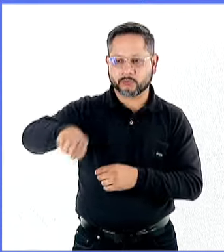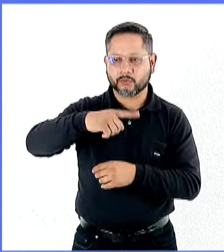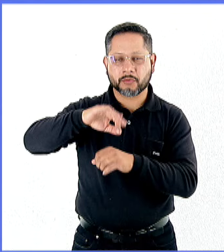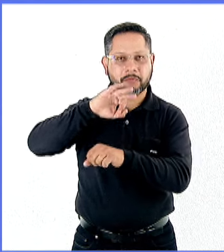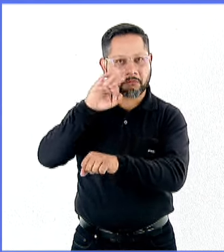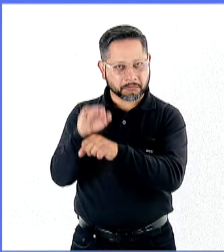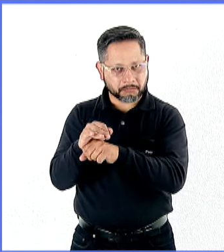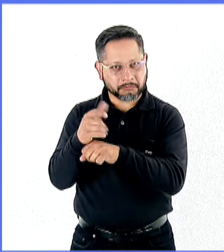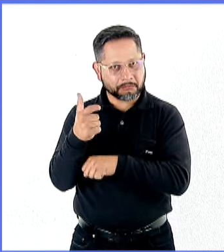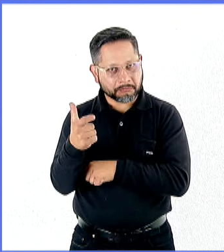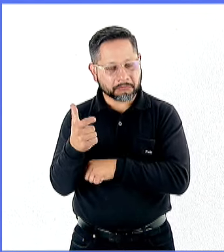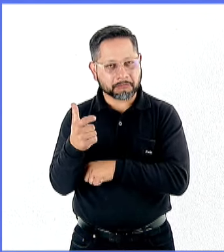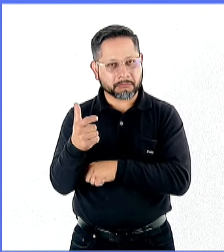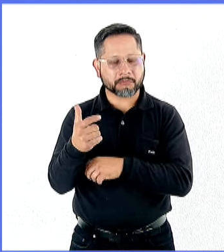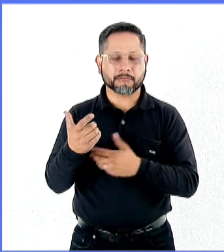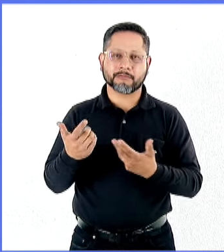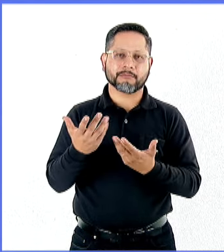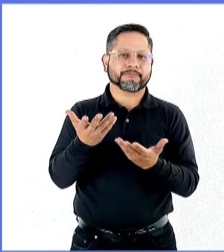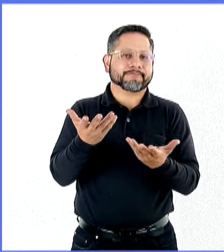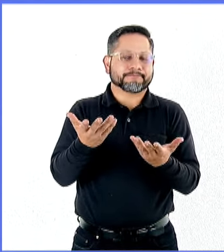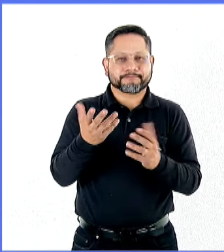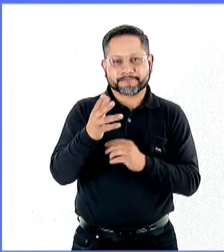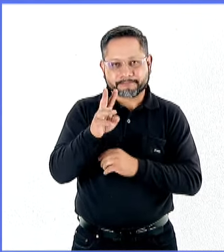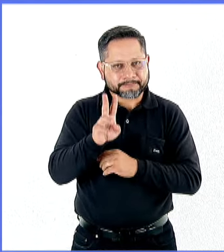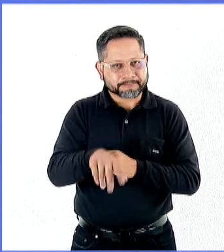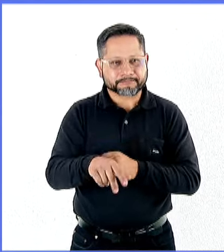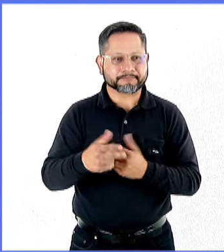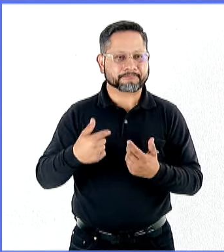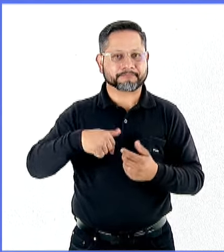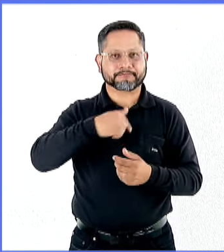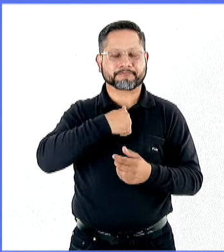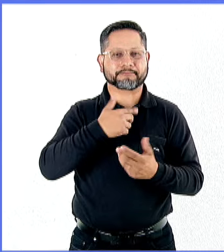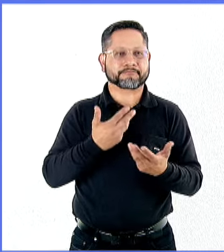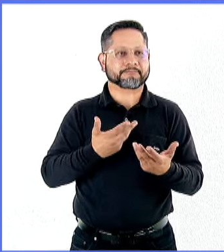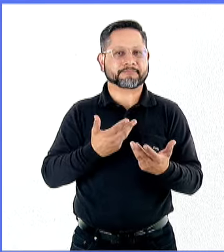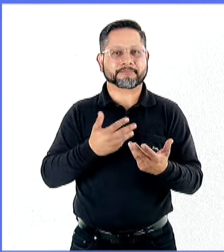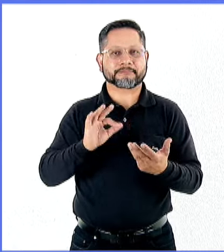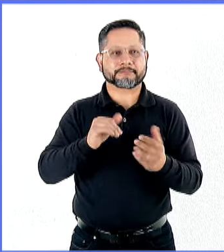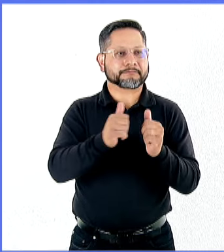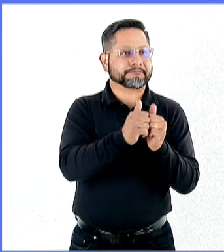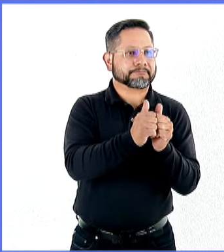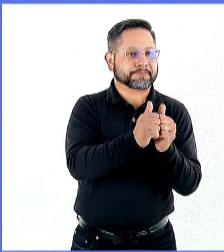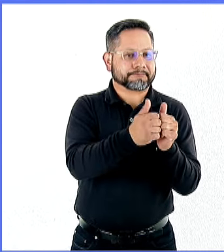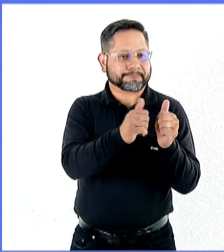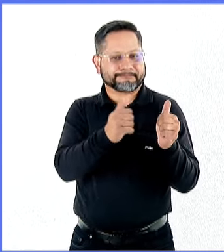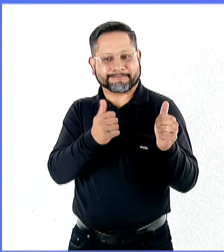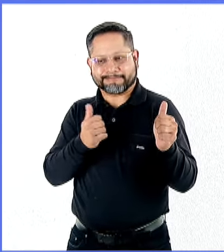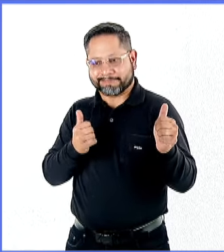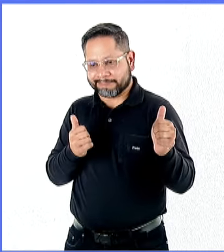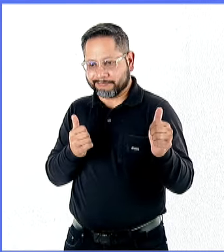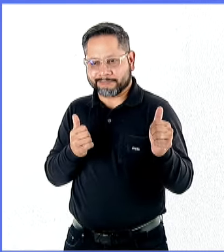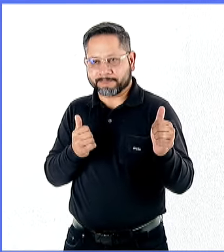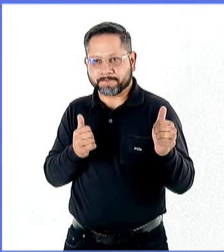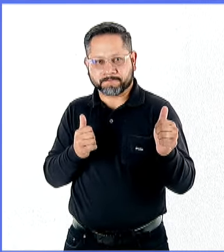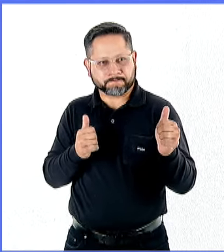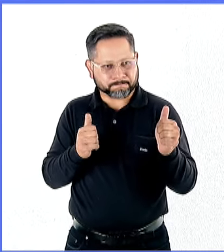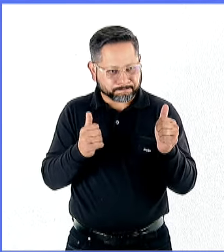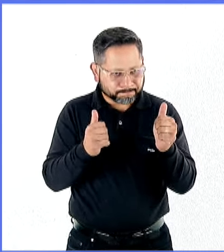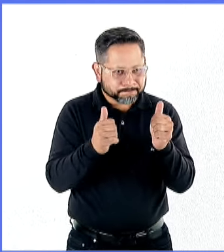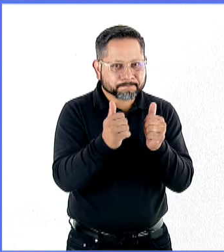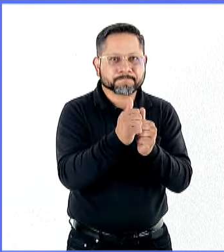benéfico y bueno, por supuesto, no deberíamos quedarnos atrás en términos de mejores formas de cobrar